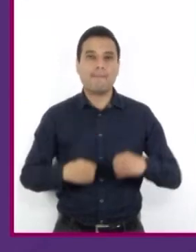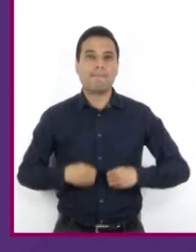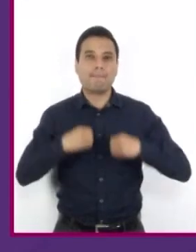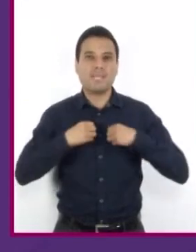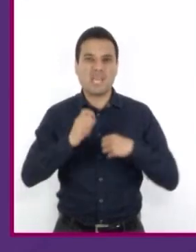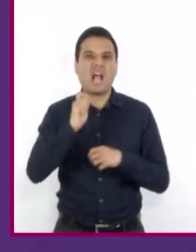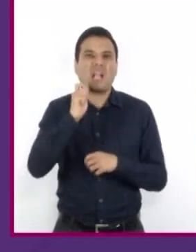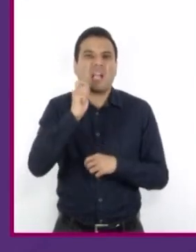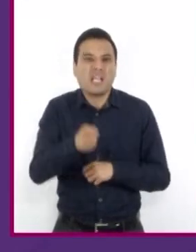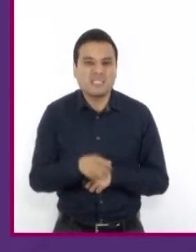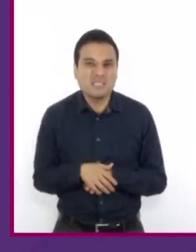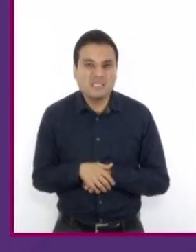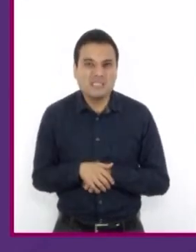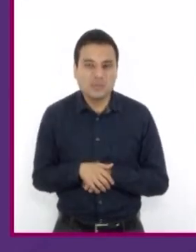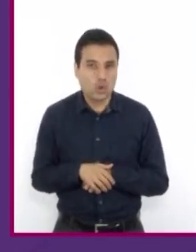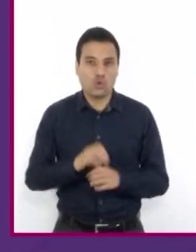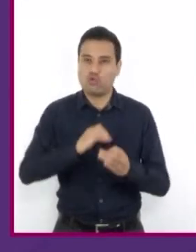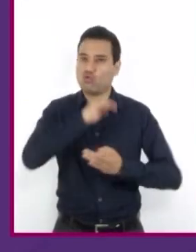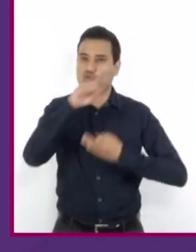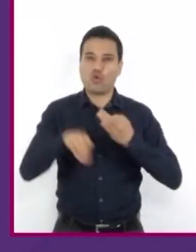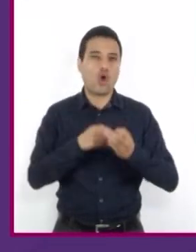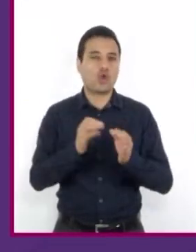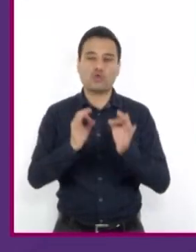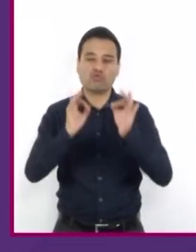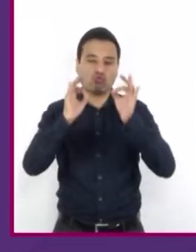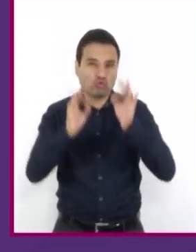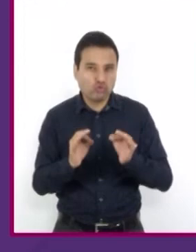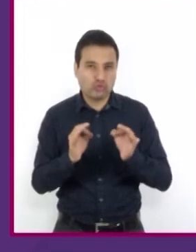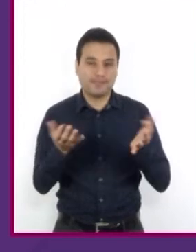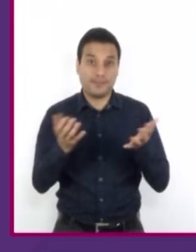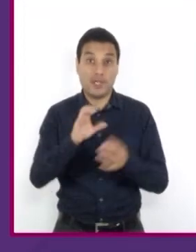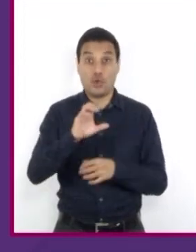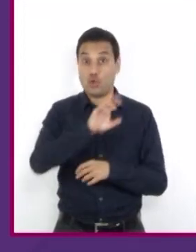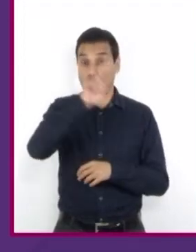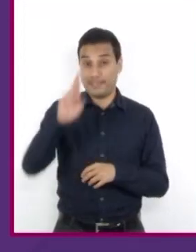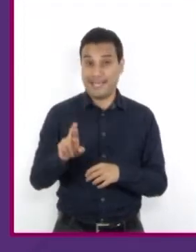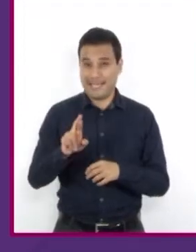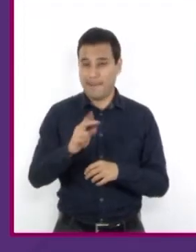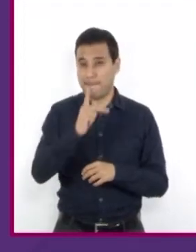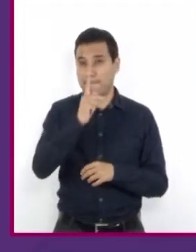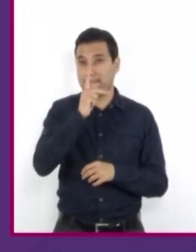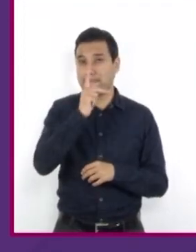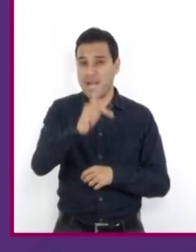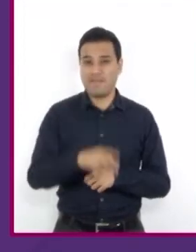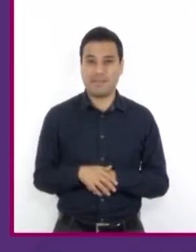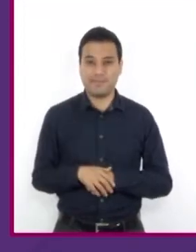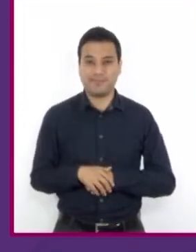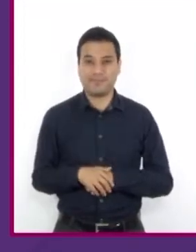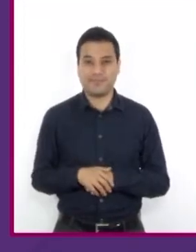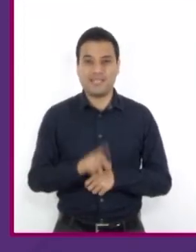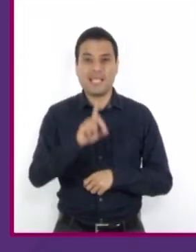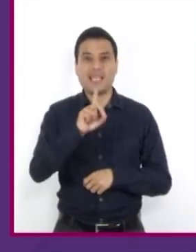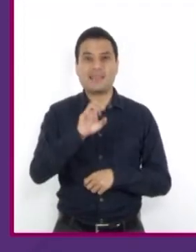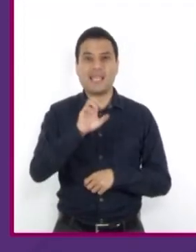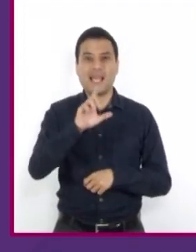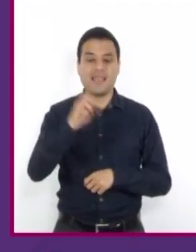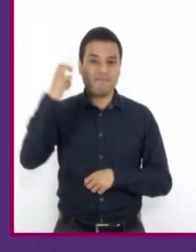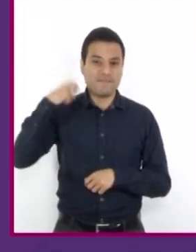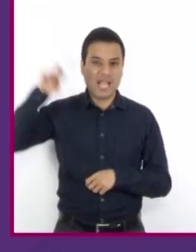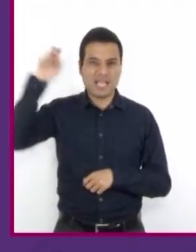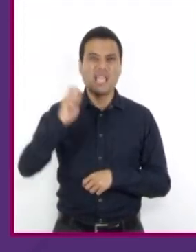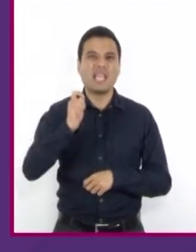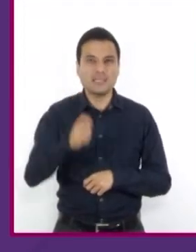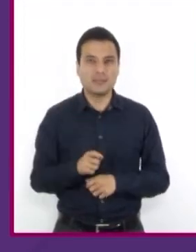México a que todo está perfecto. De igual manera, Costa Rica, la expresión dele viaje en México significaría